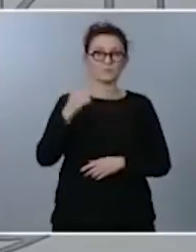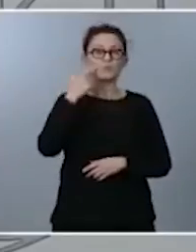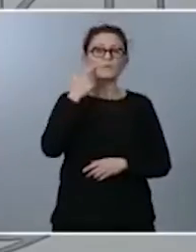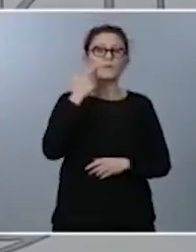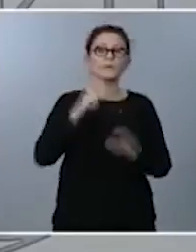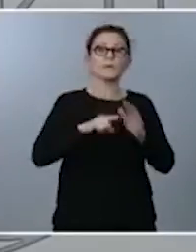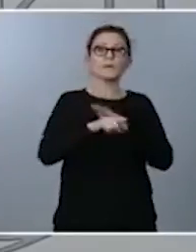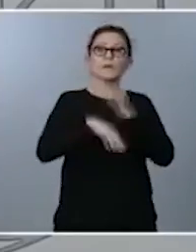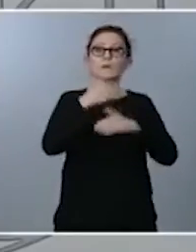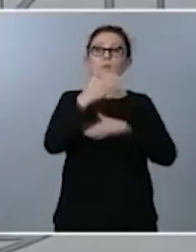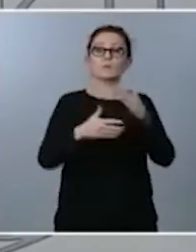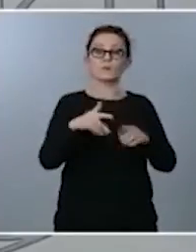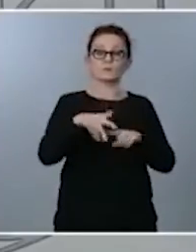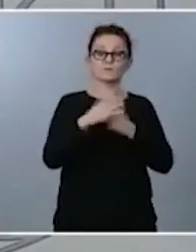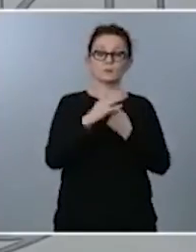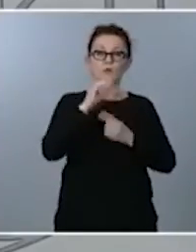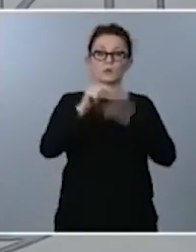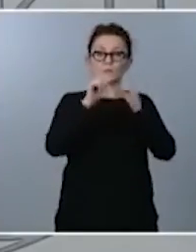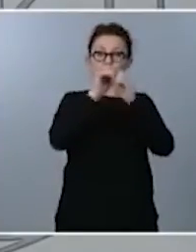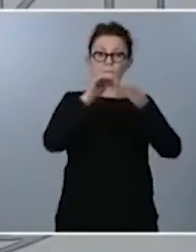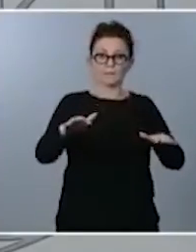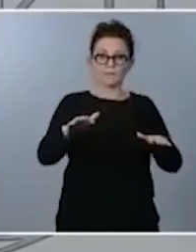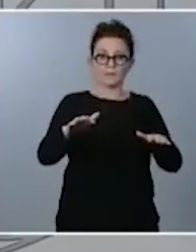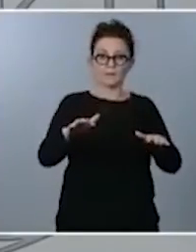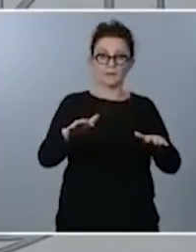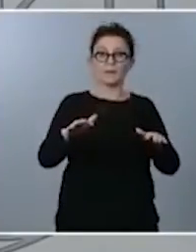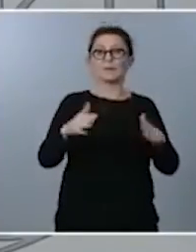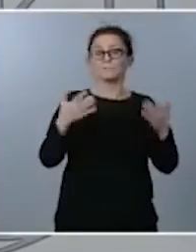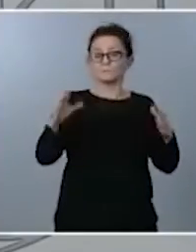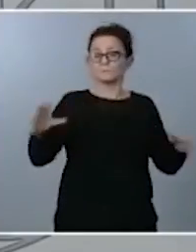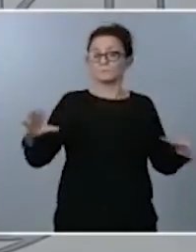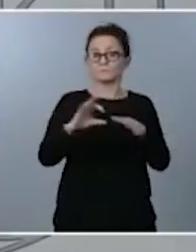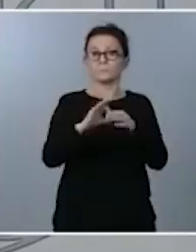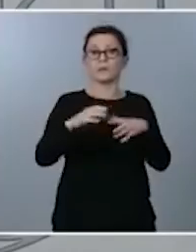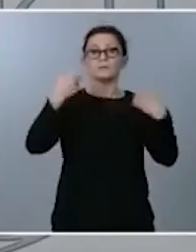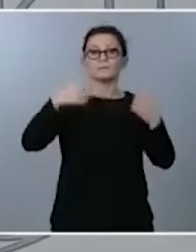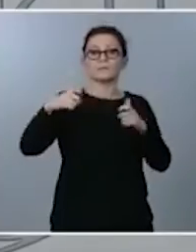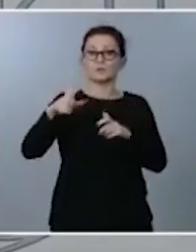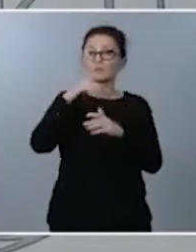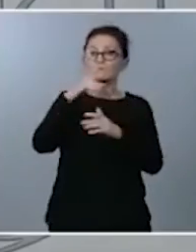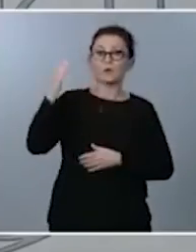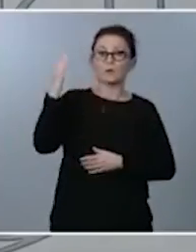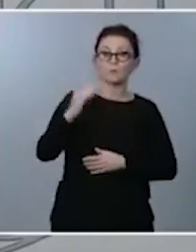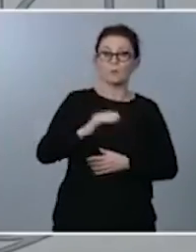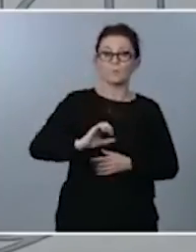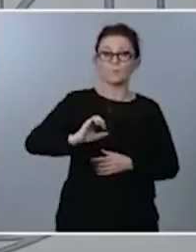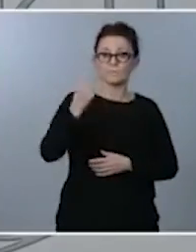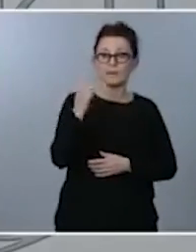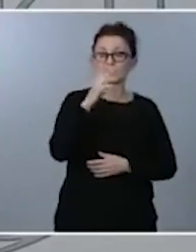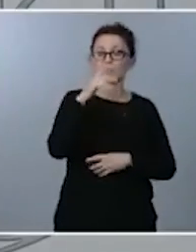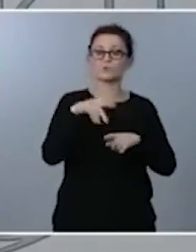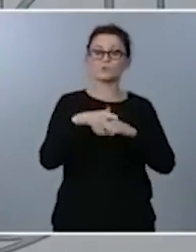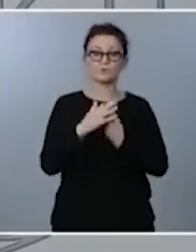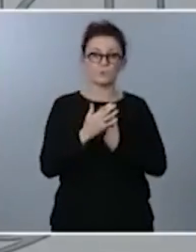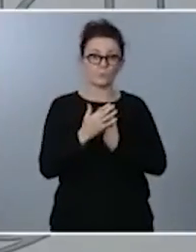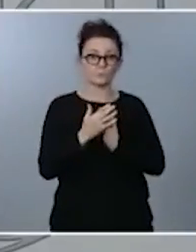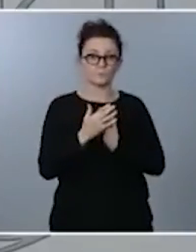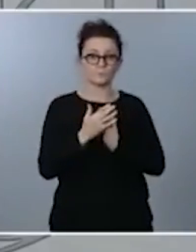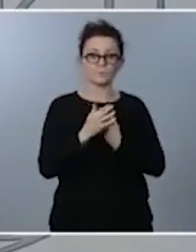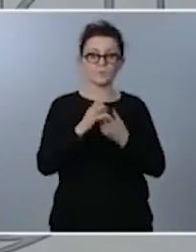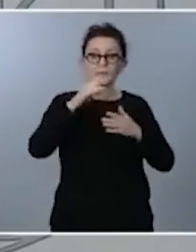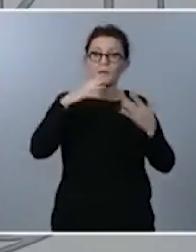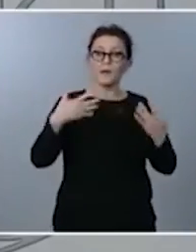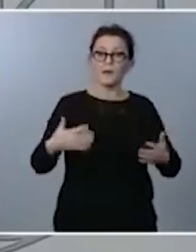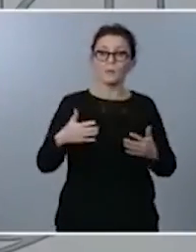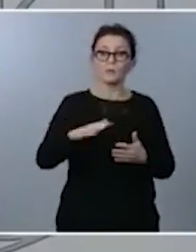situación pandémica y por tanto también los sectores que están siendo más afectados por esta situación hoy por hoy los ERTE están